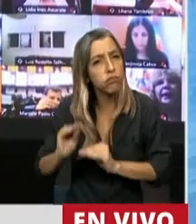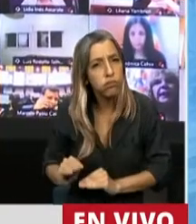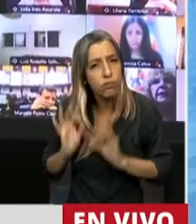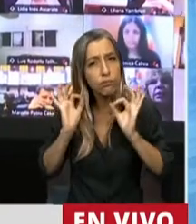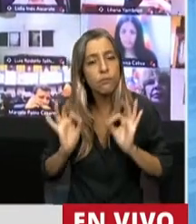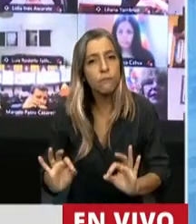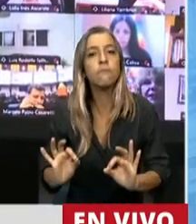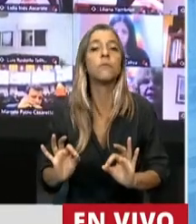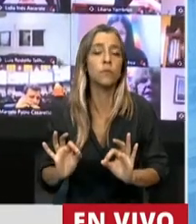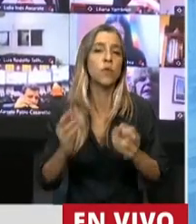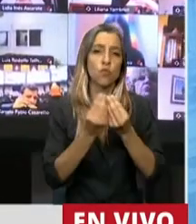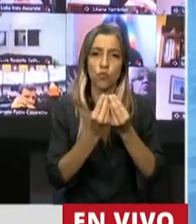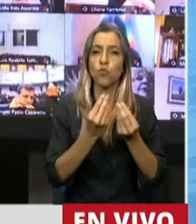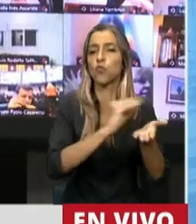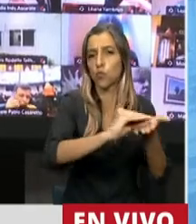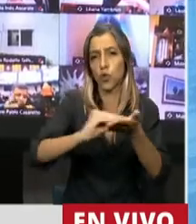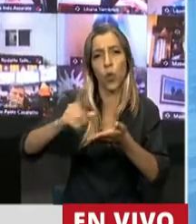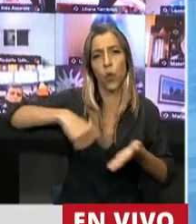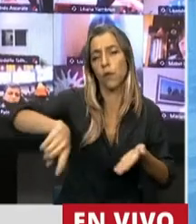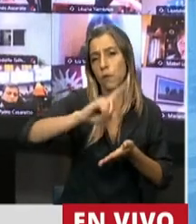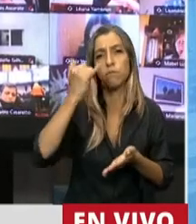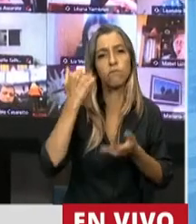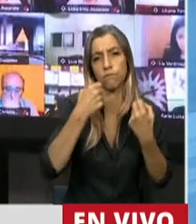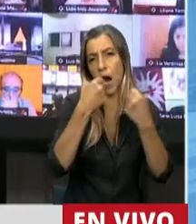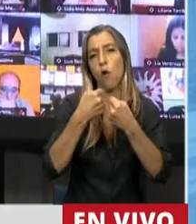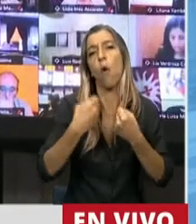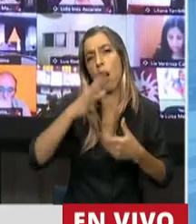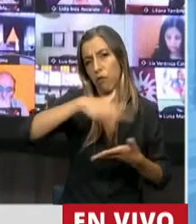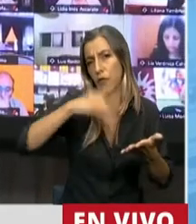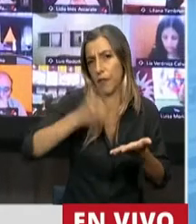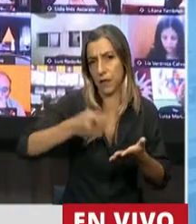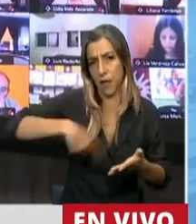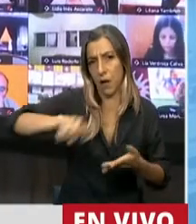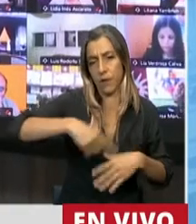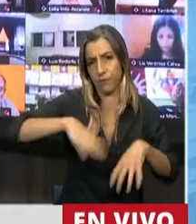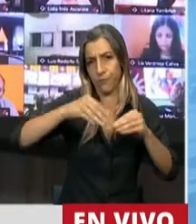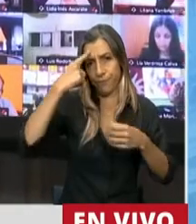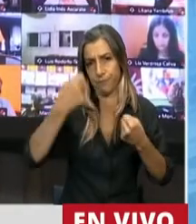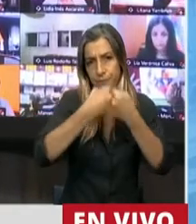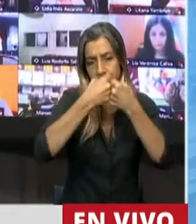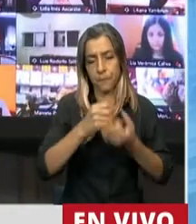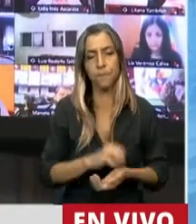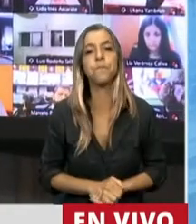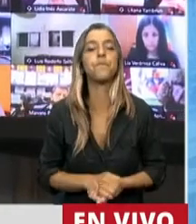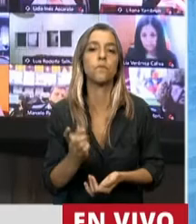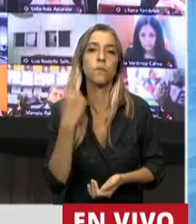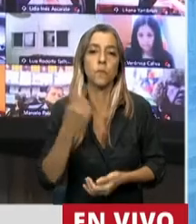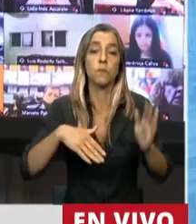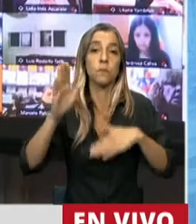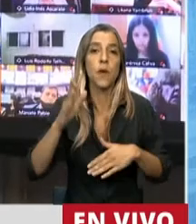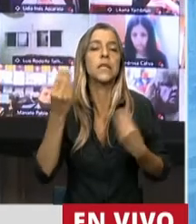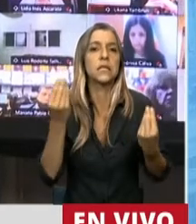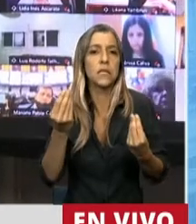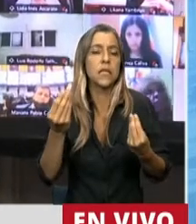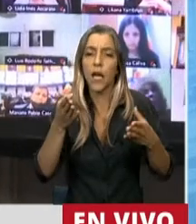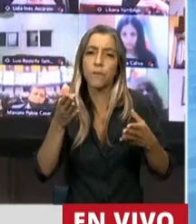muchos diputados para poder llegar a este dictamen en acuerdo, es que respecto a que el beneficio